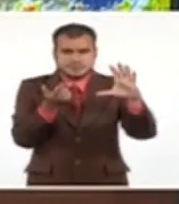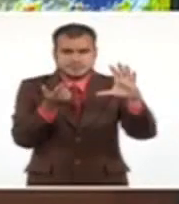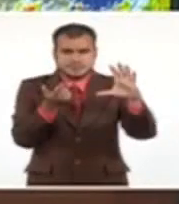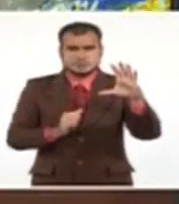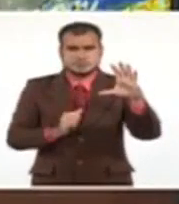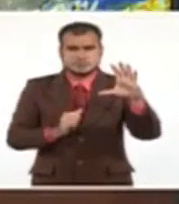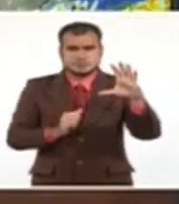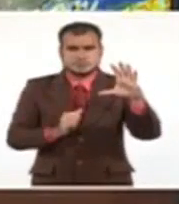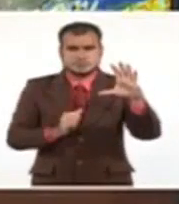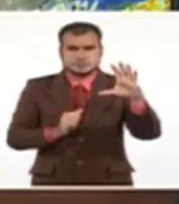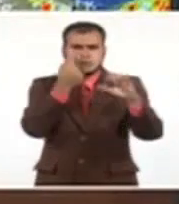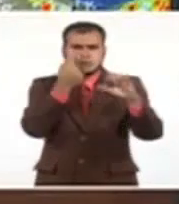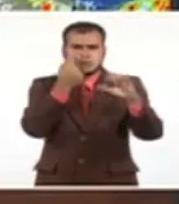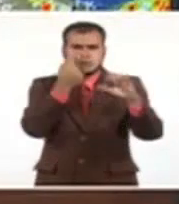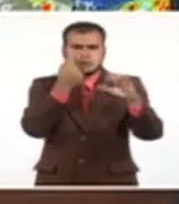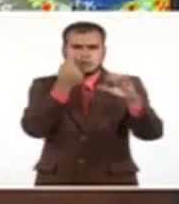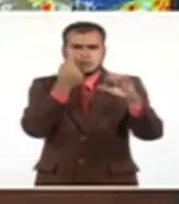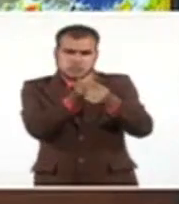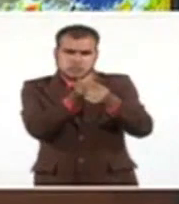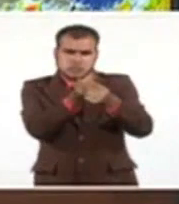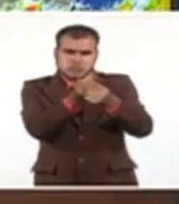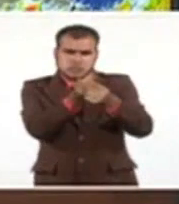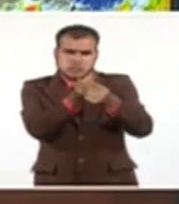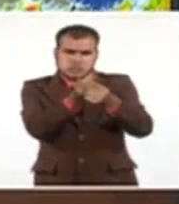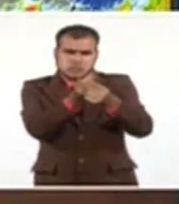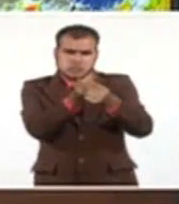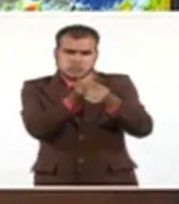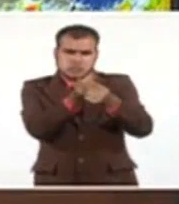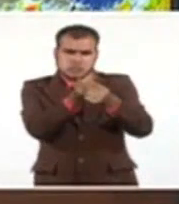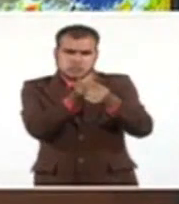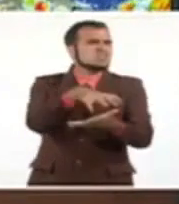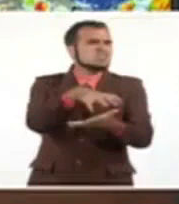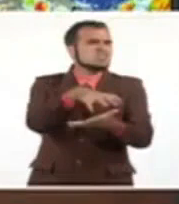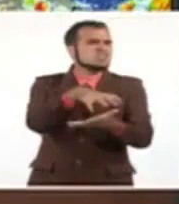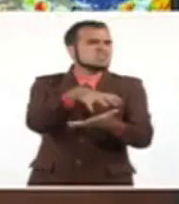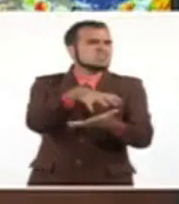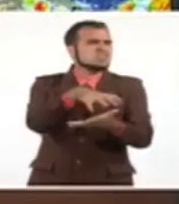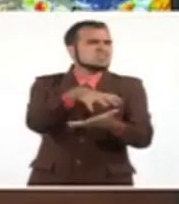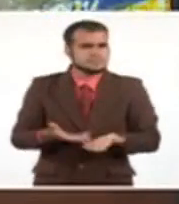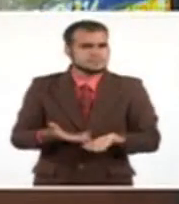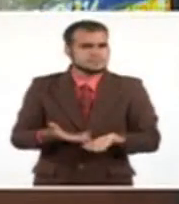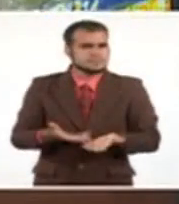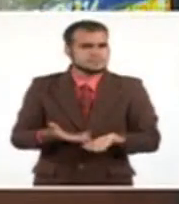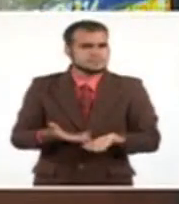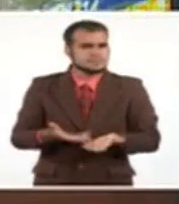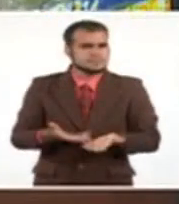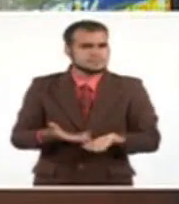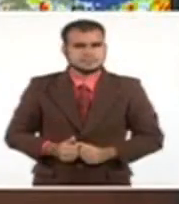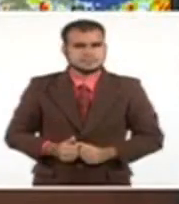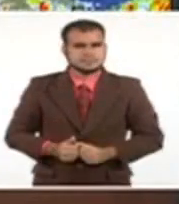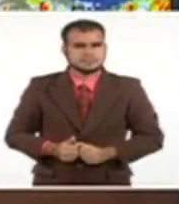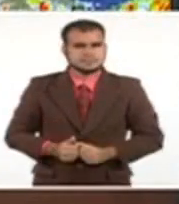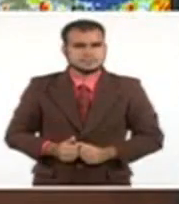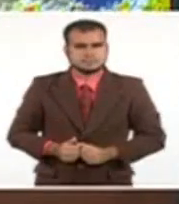74.9 grados de longitud oeste. Eso queda a unos